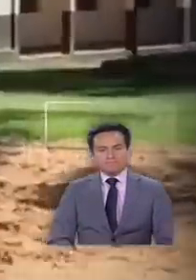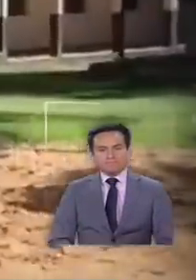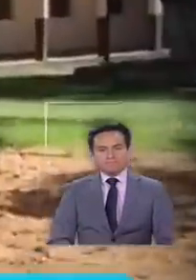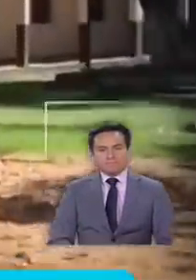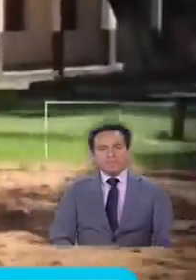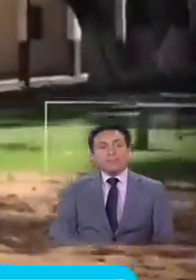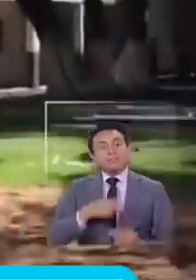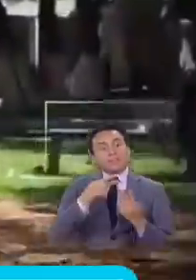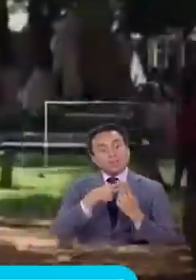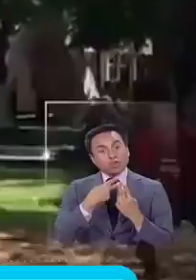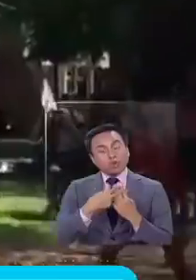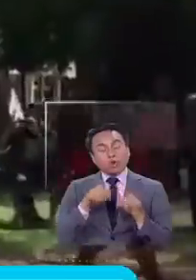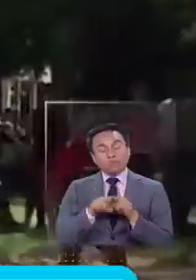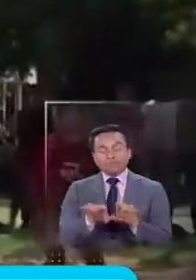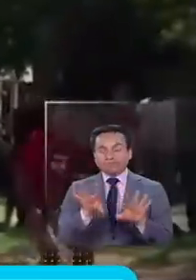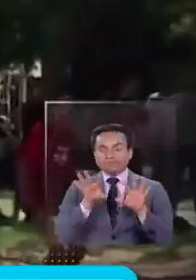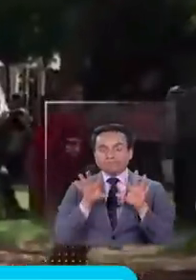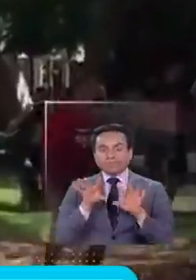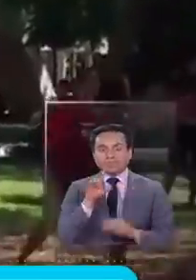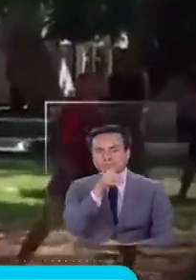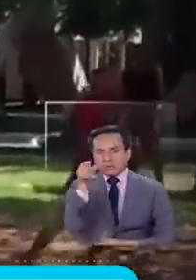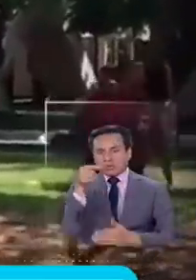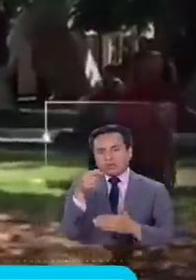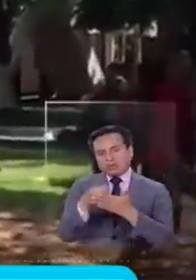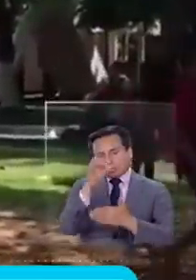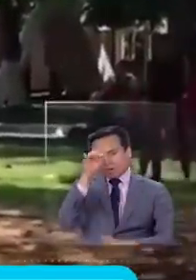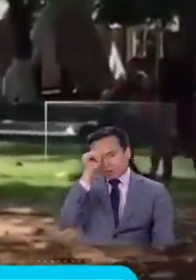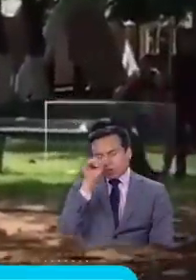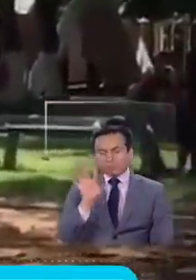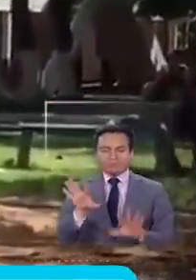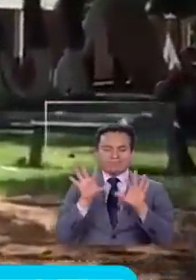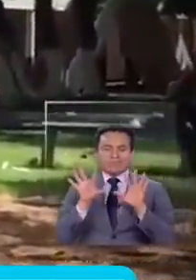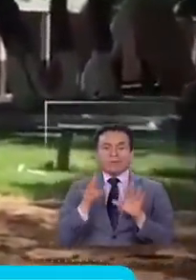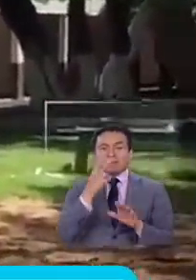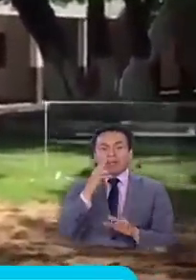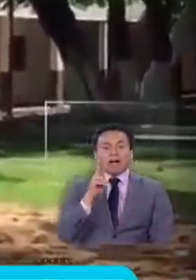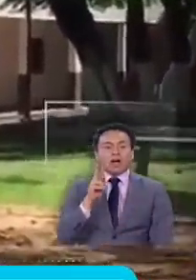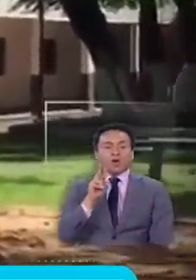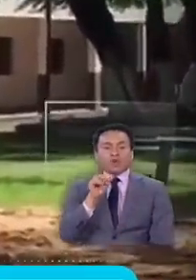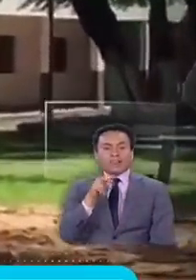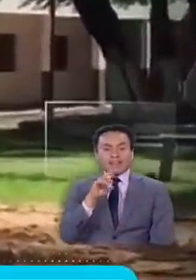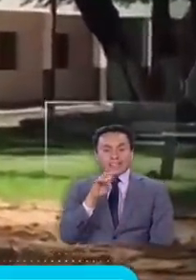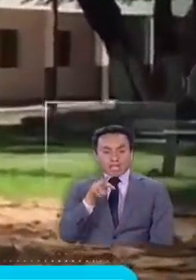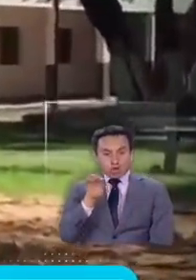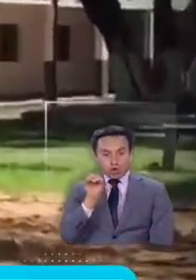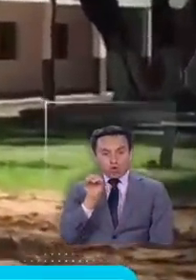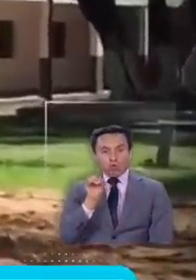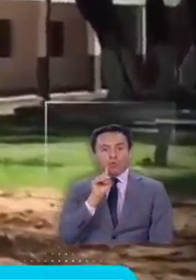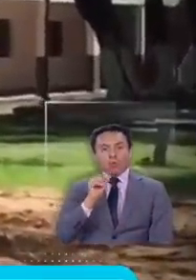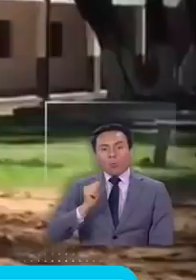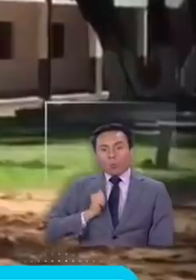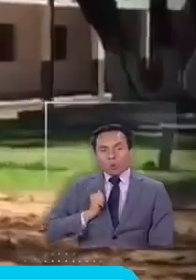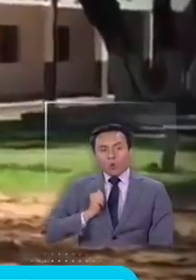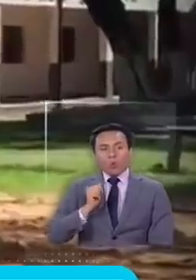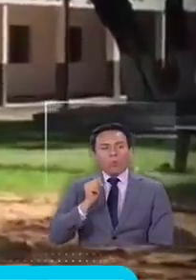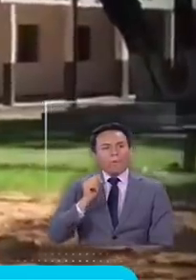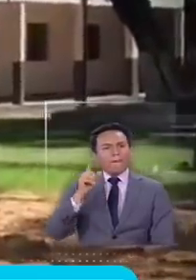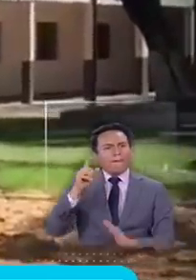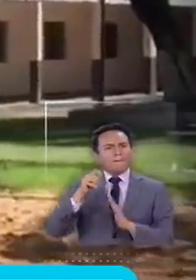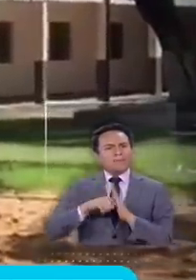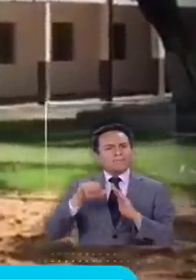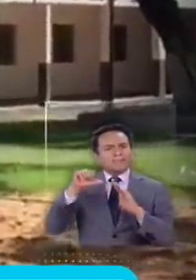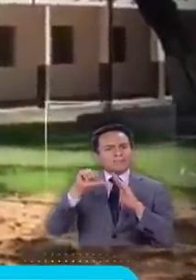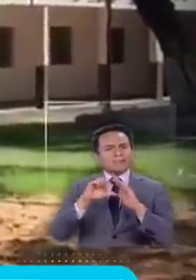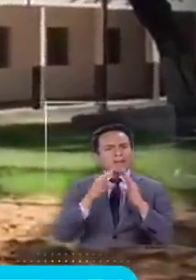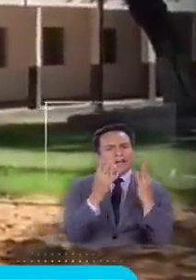un Teletón que estuvo notable este fin de semana increíble y aquí está mira Ronaldinho que este domingo cumplió un mes en la cárcel de